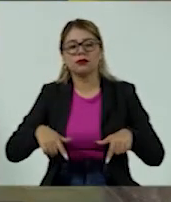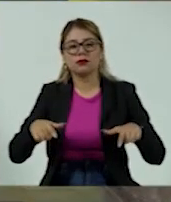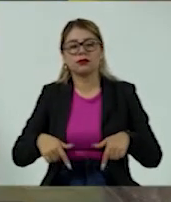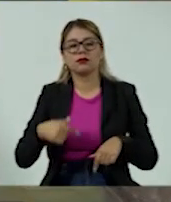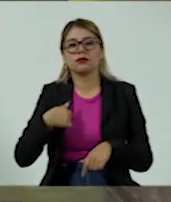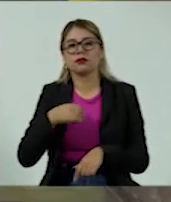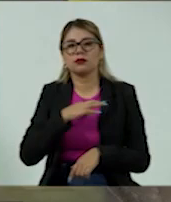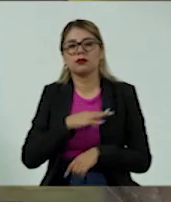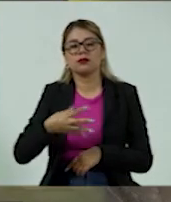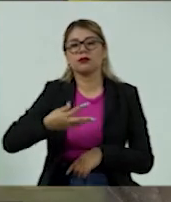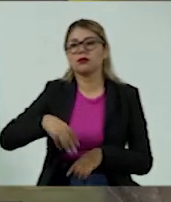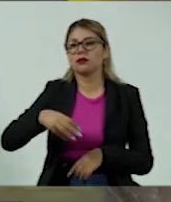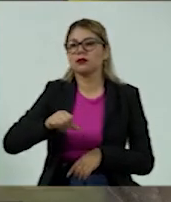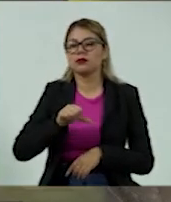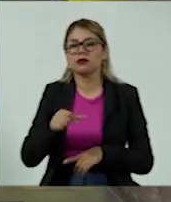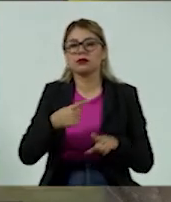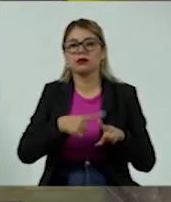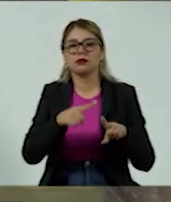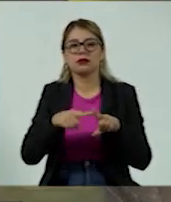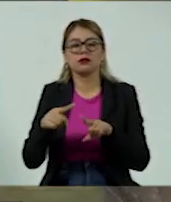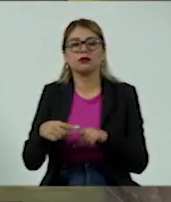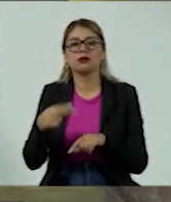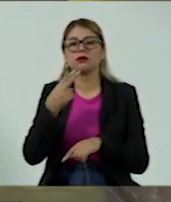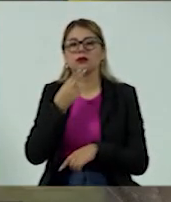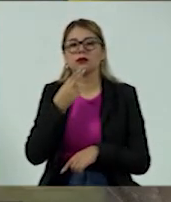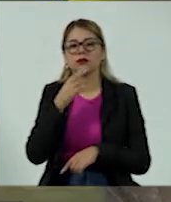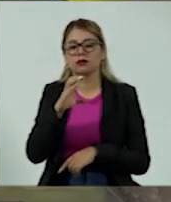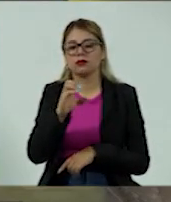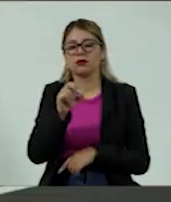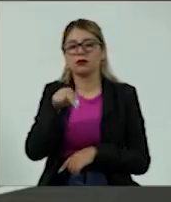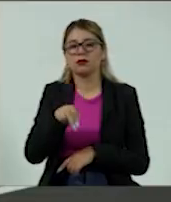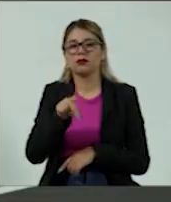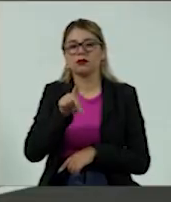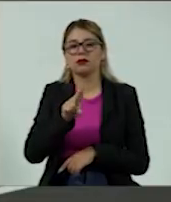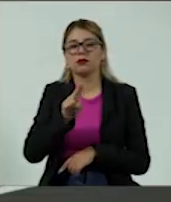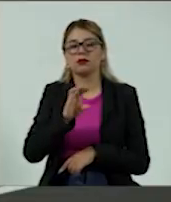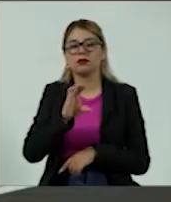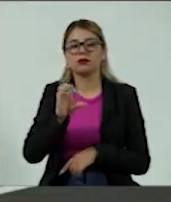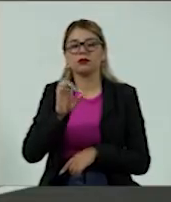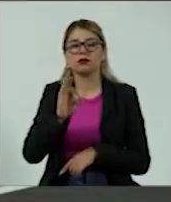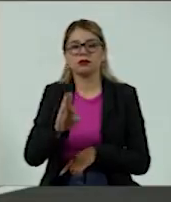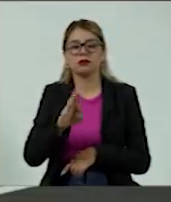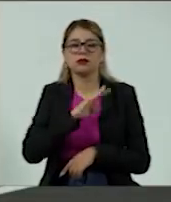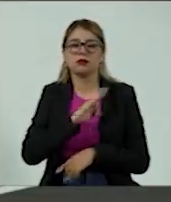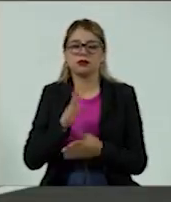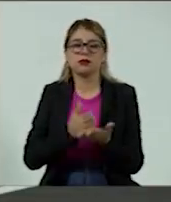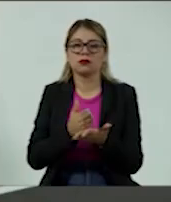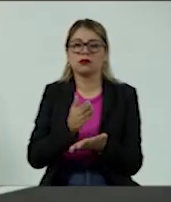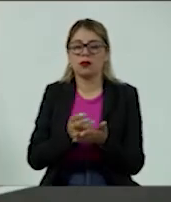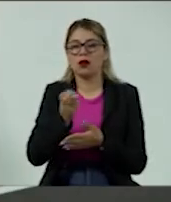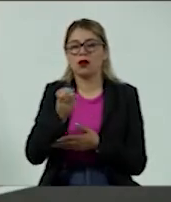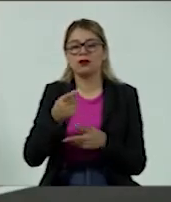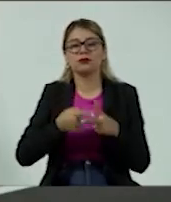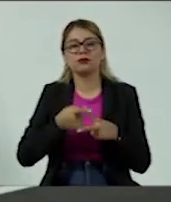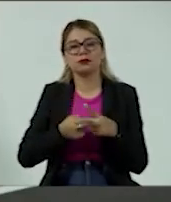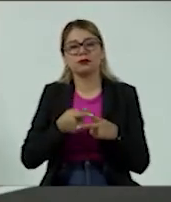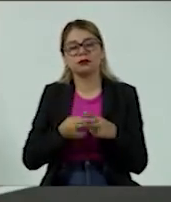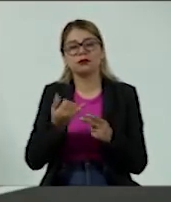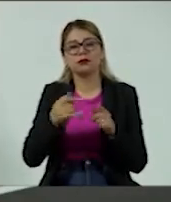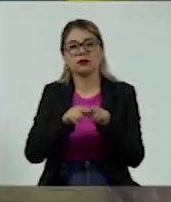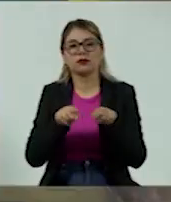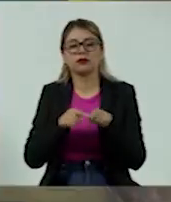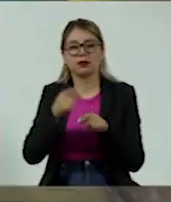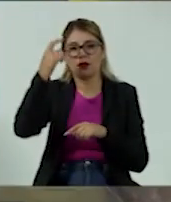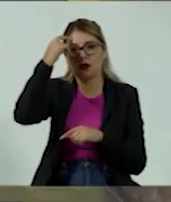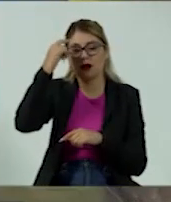buscándolo en el buscador que más usemos, el Conducef, con ese, podemos tener acceso a estas calculadoras y analizar